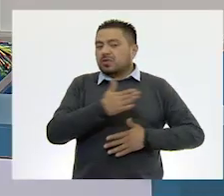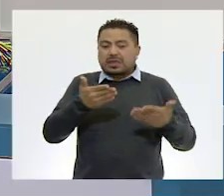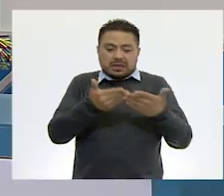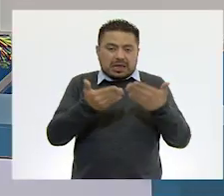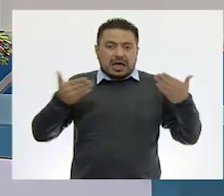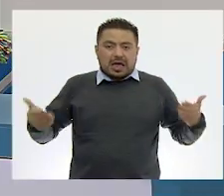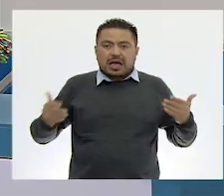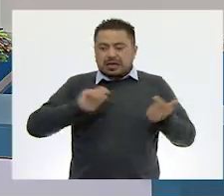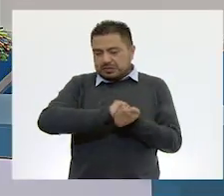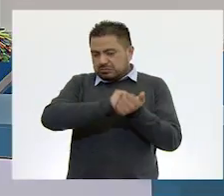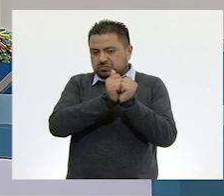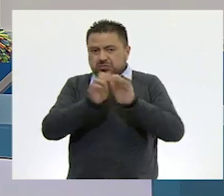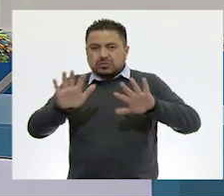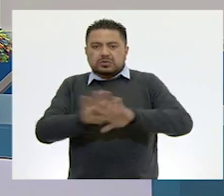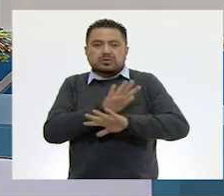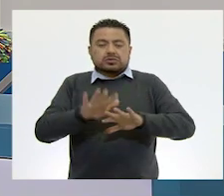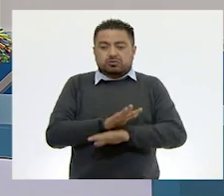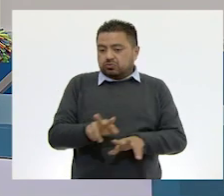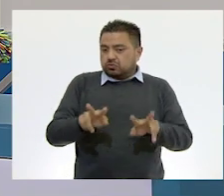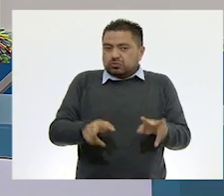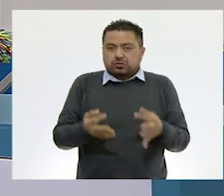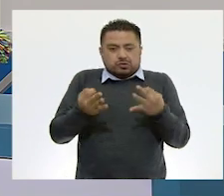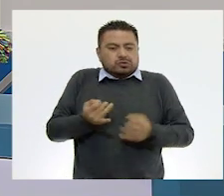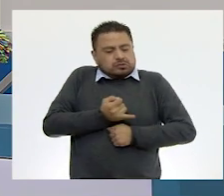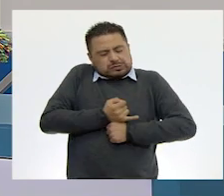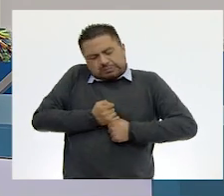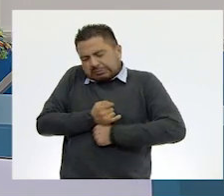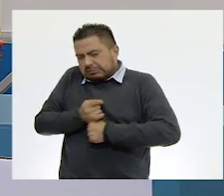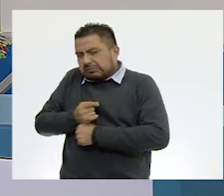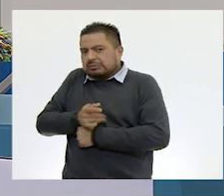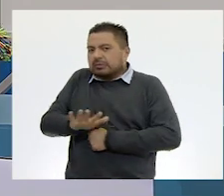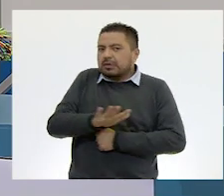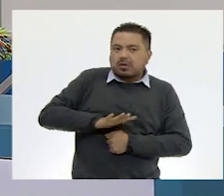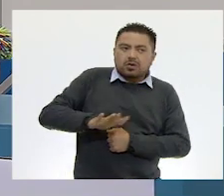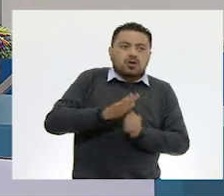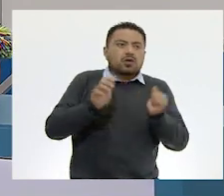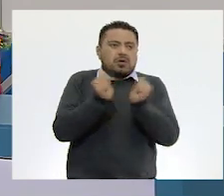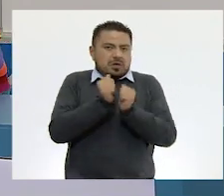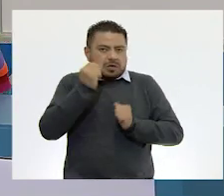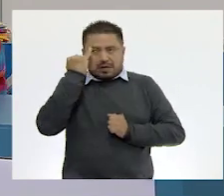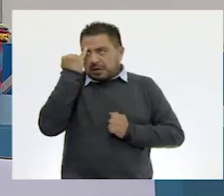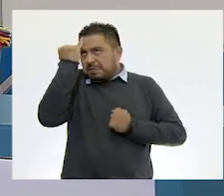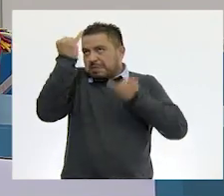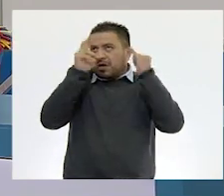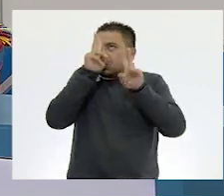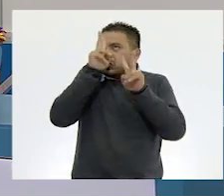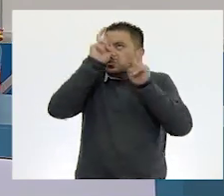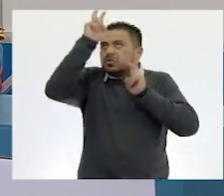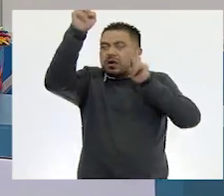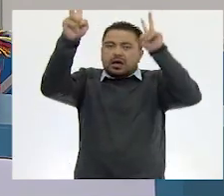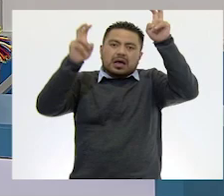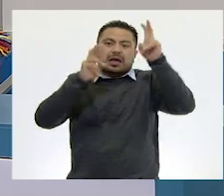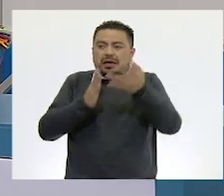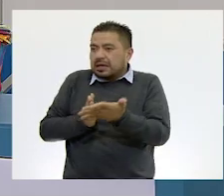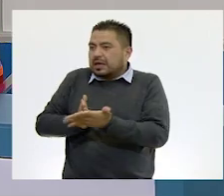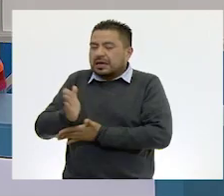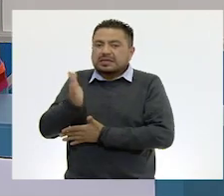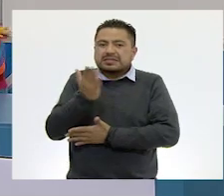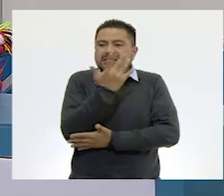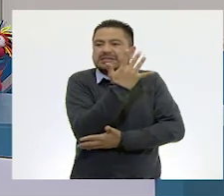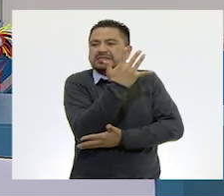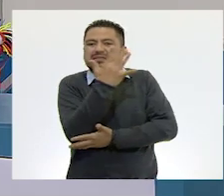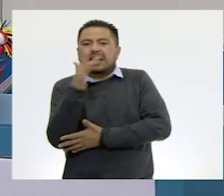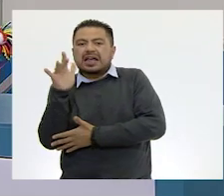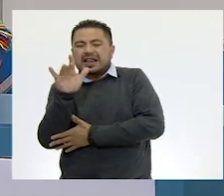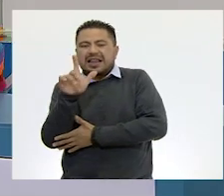vamos a convertir en verdaderos exploradores. Y con nuestra imaginación, visitaremos la selva lacandona